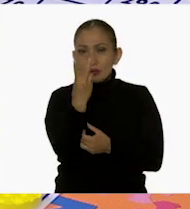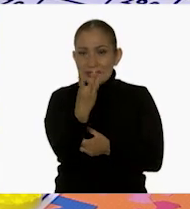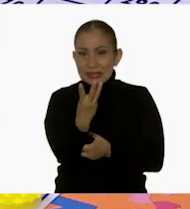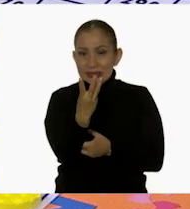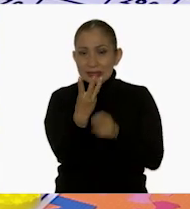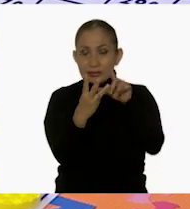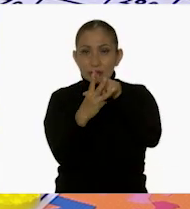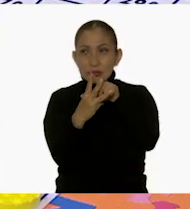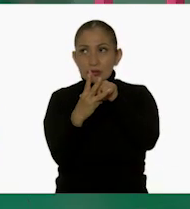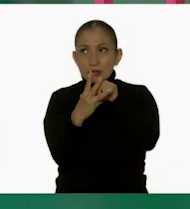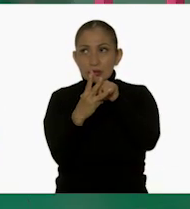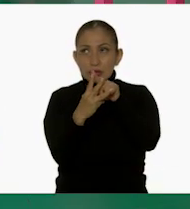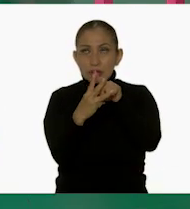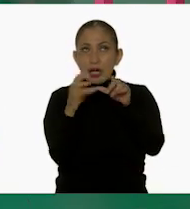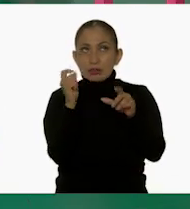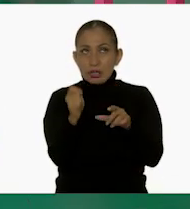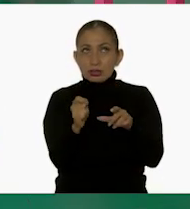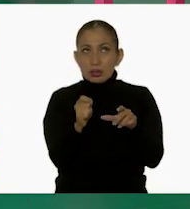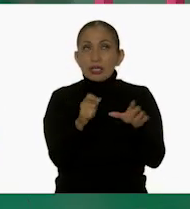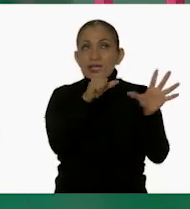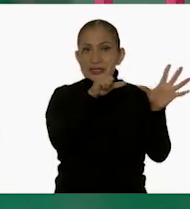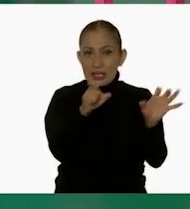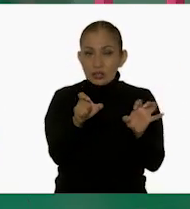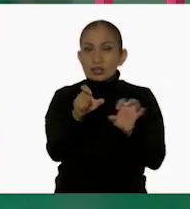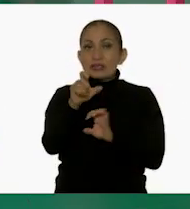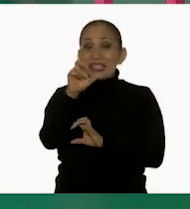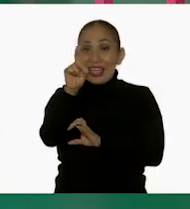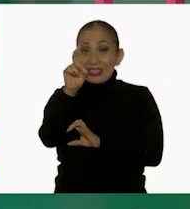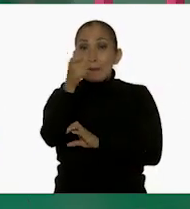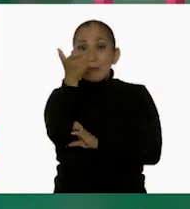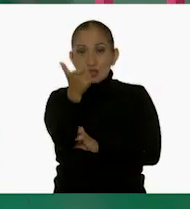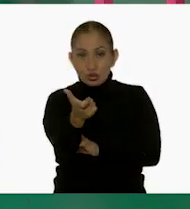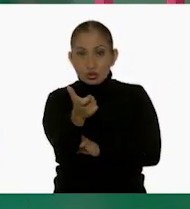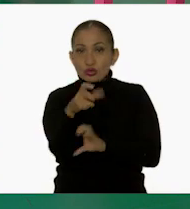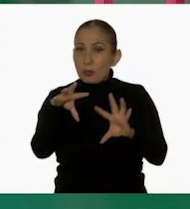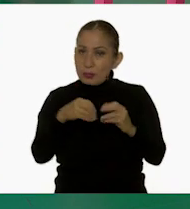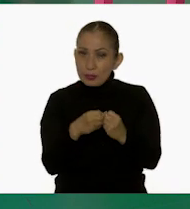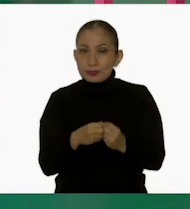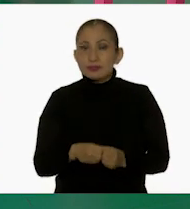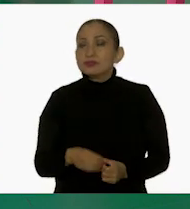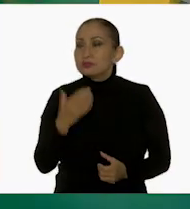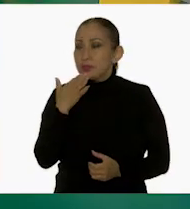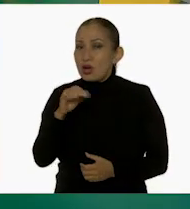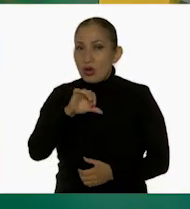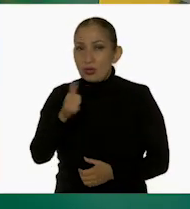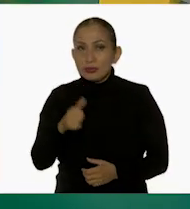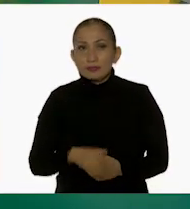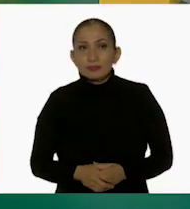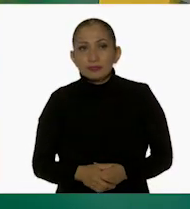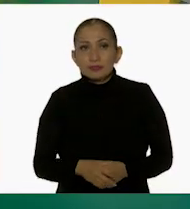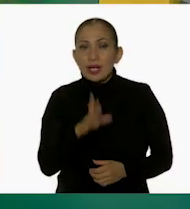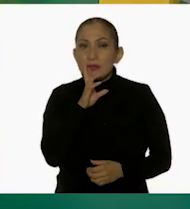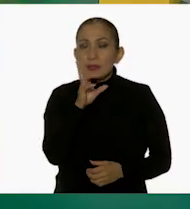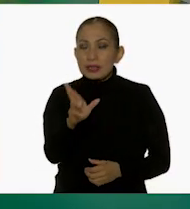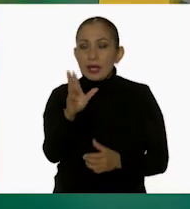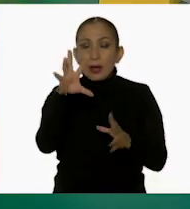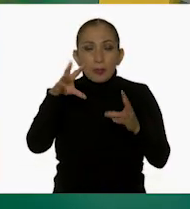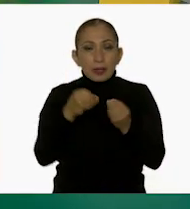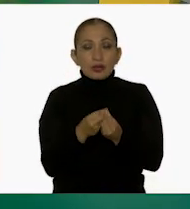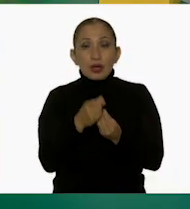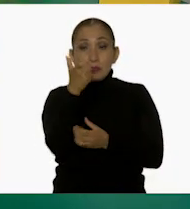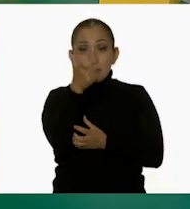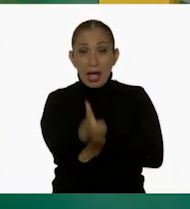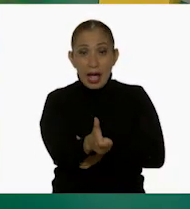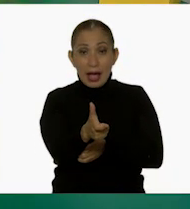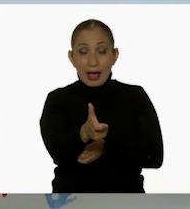3. Entonces, va a pagar 730 pesos. Muy bien, vamos a anotar la respuesta. En total, se